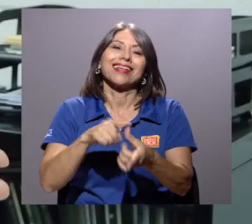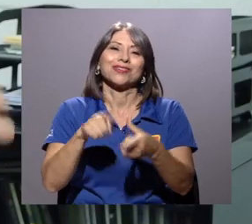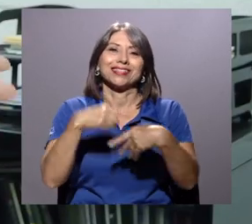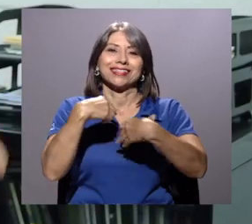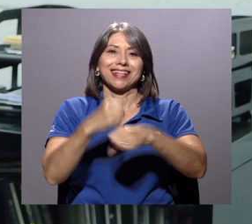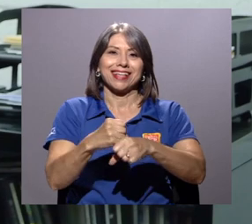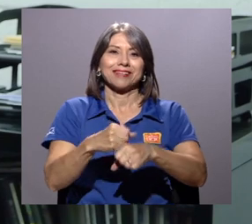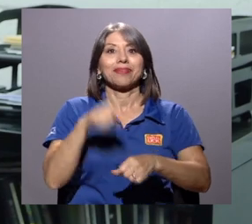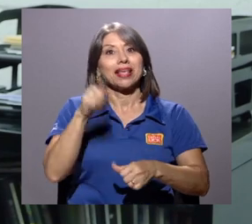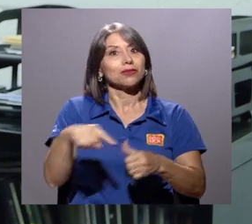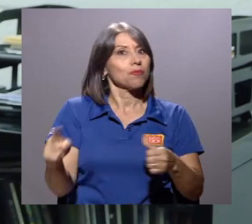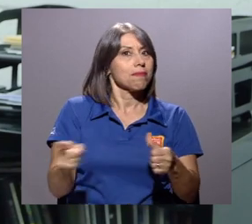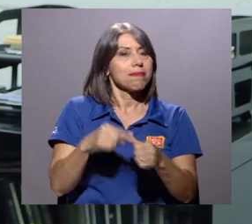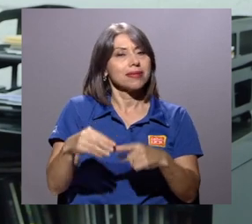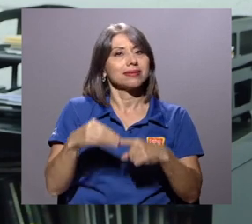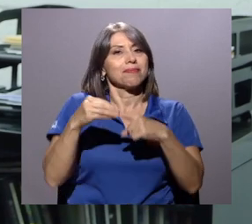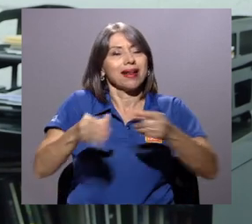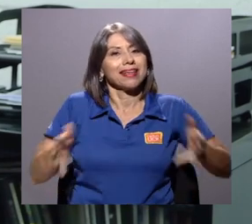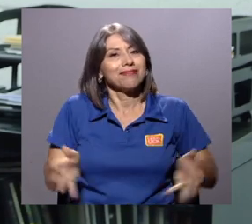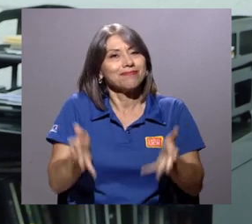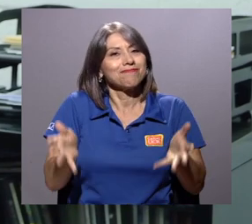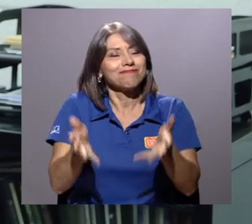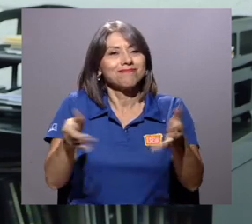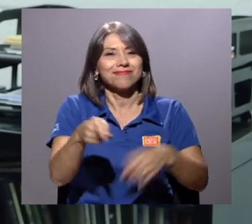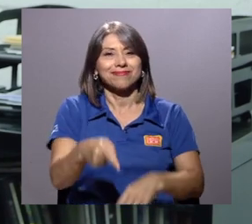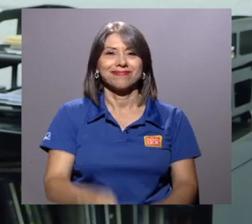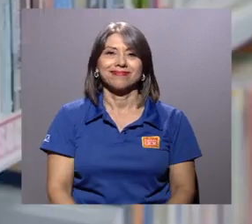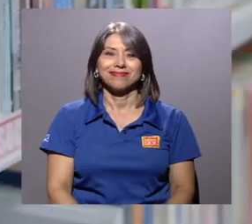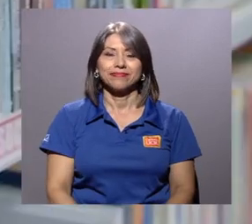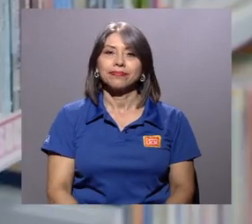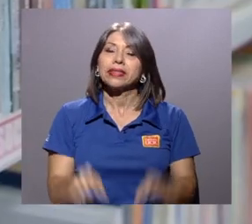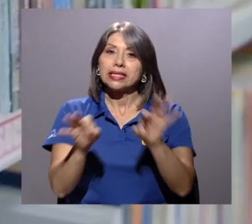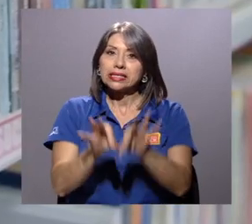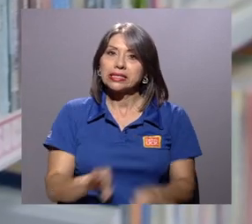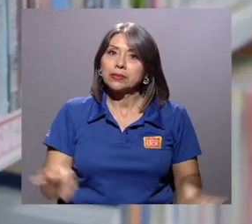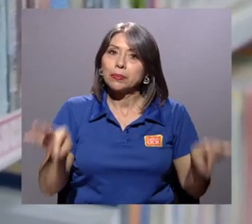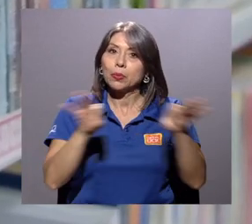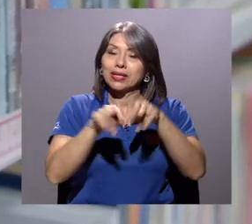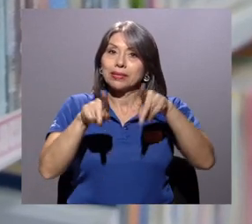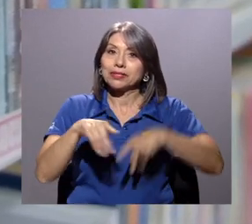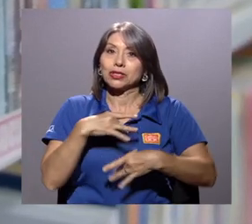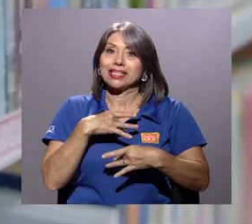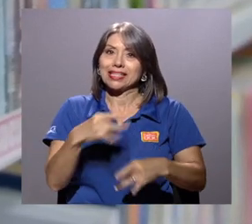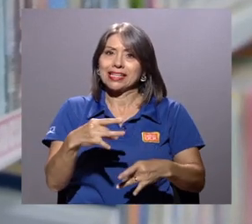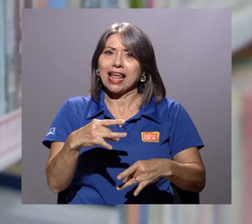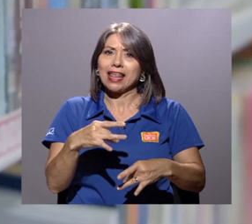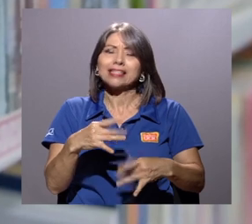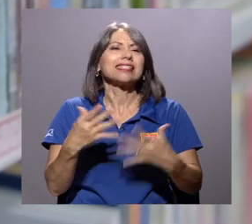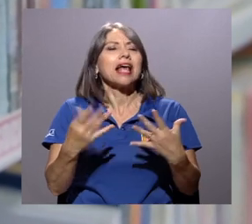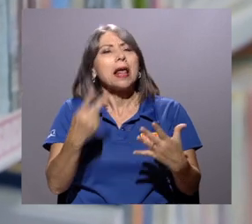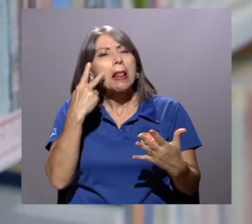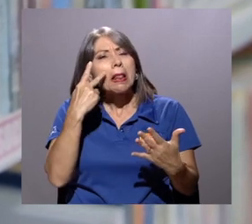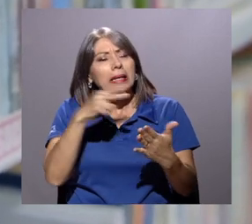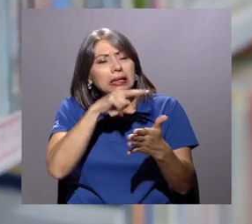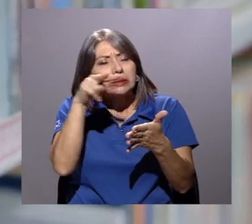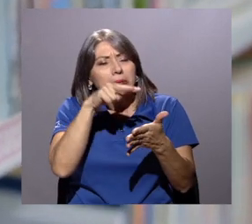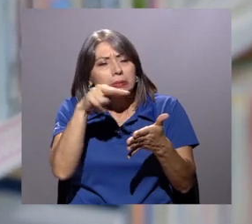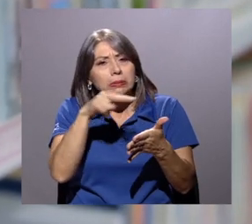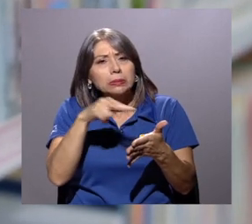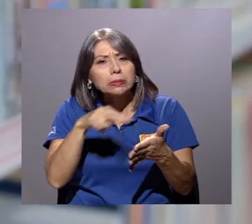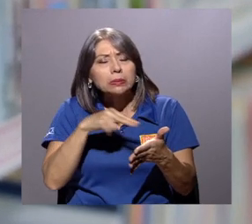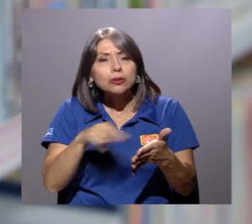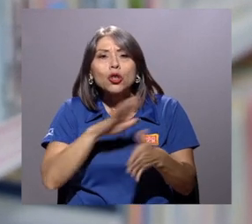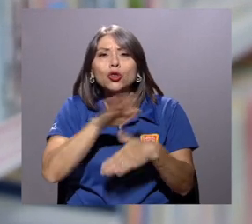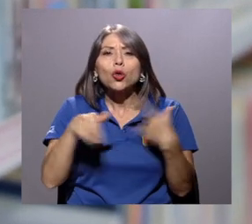publican. Y este es el principal aliciente de cada certámen. Es importante que los interesados lean detenidamente todos los